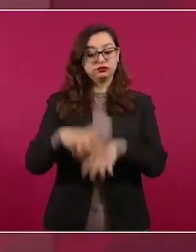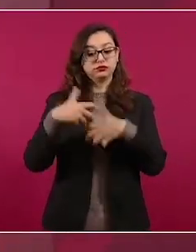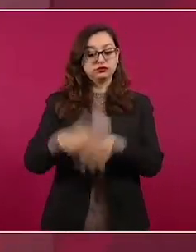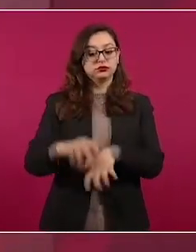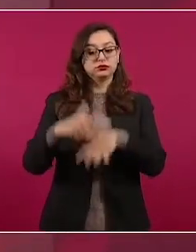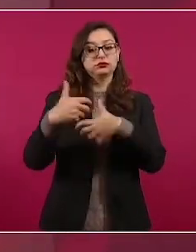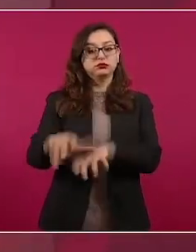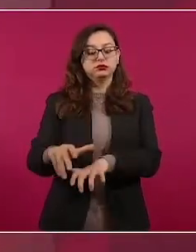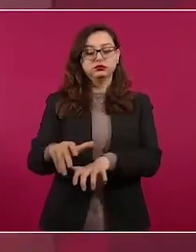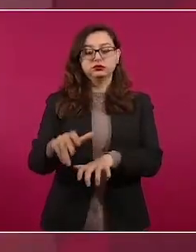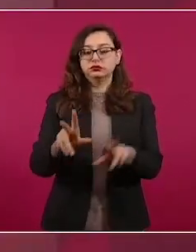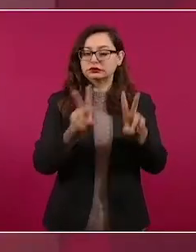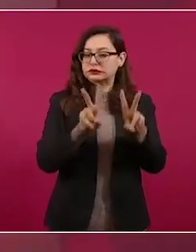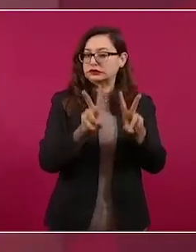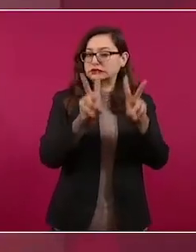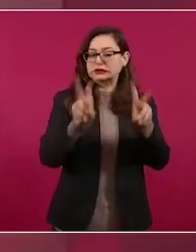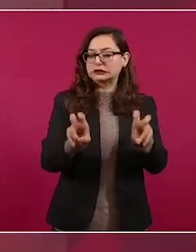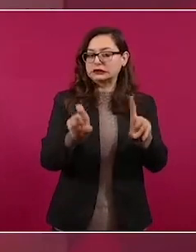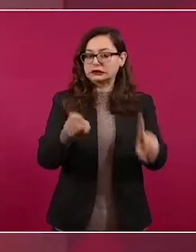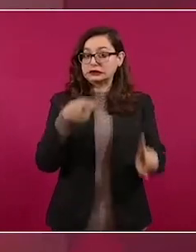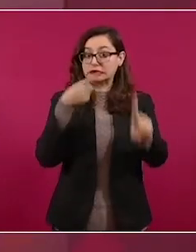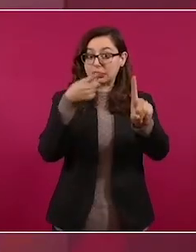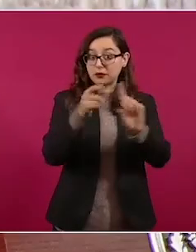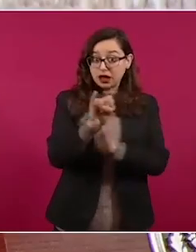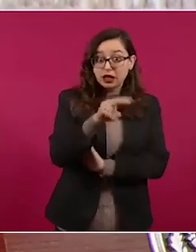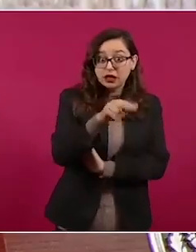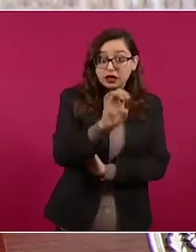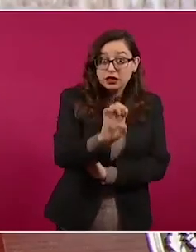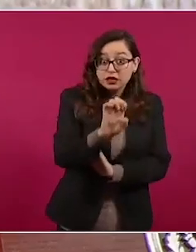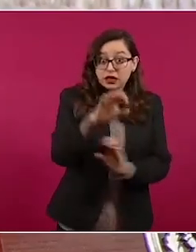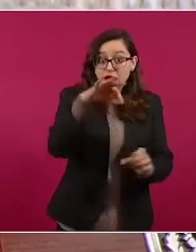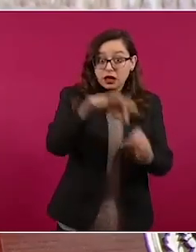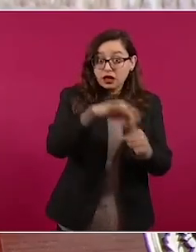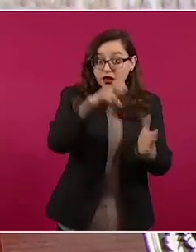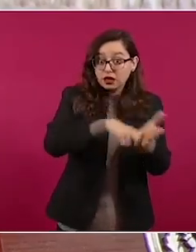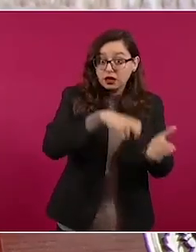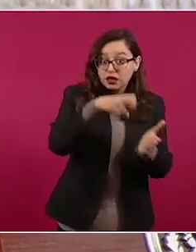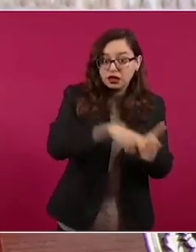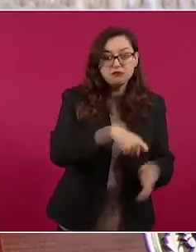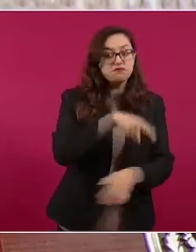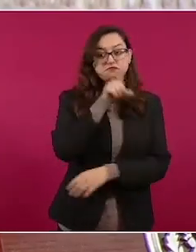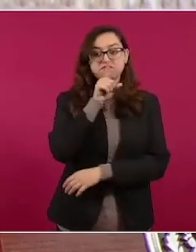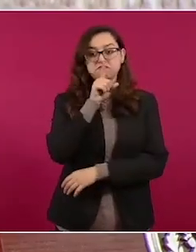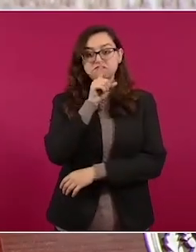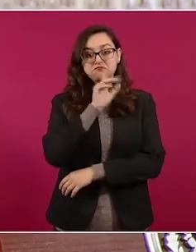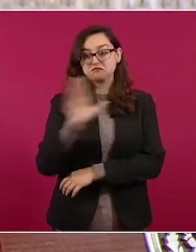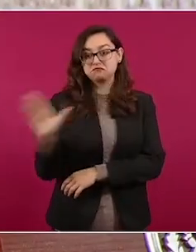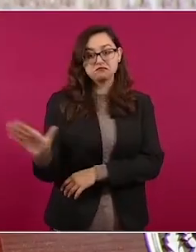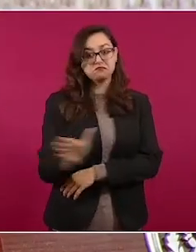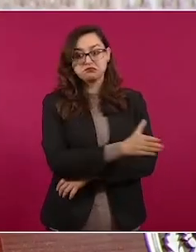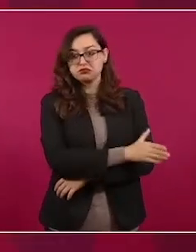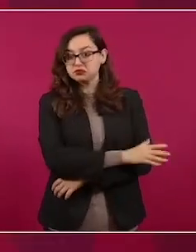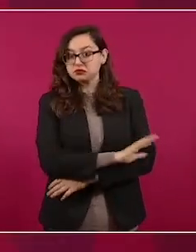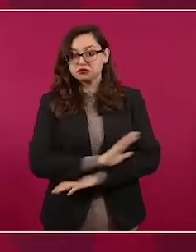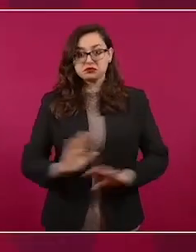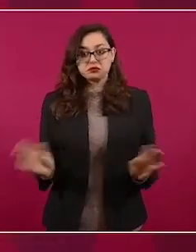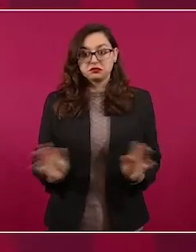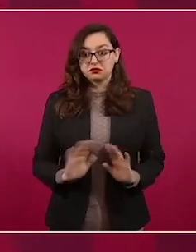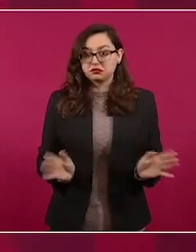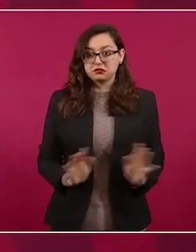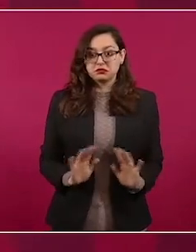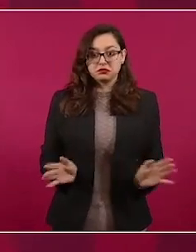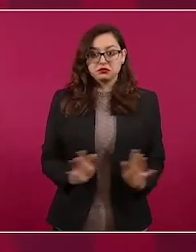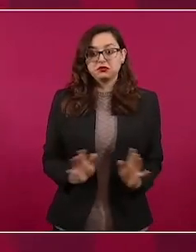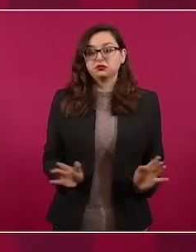tratar el tema de la reforma electoral, eso ya está planteado, ya está